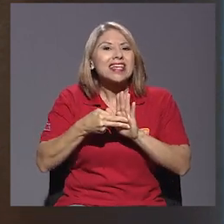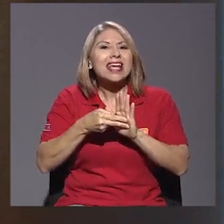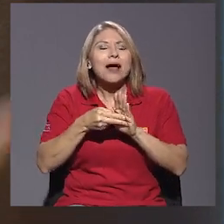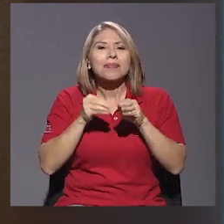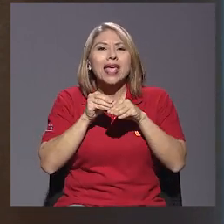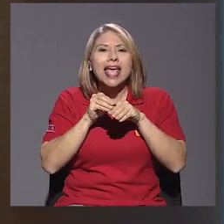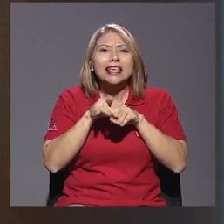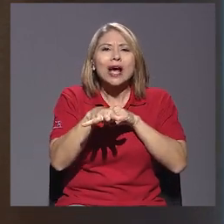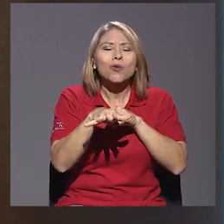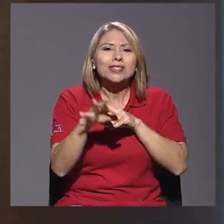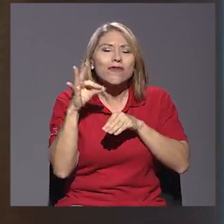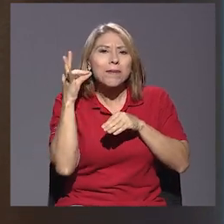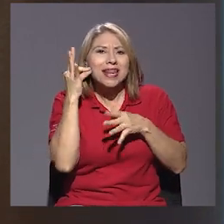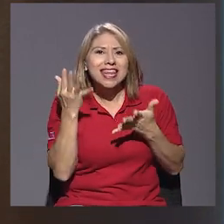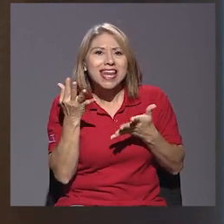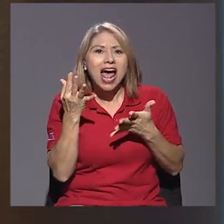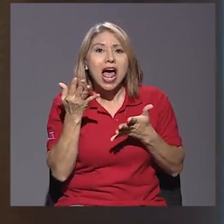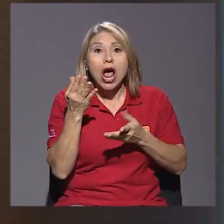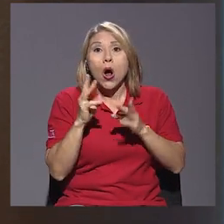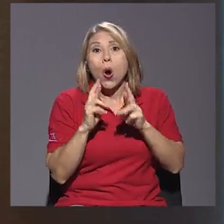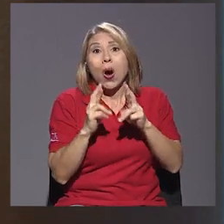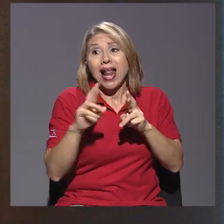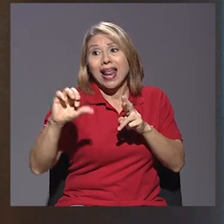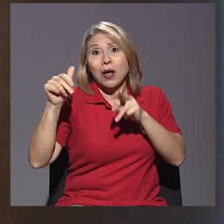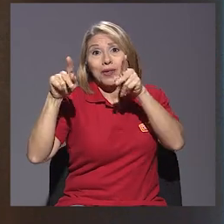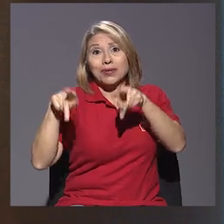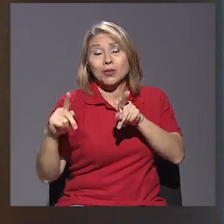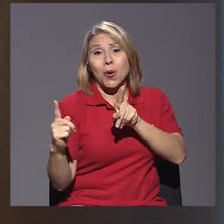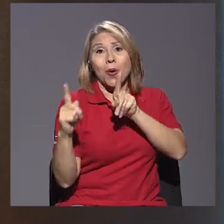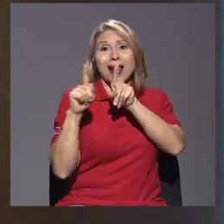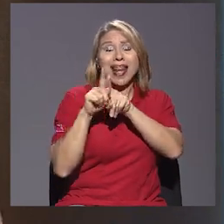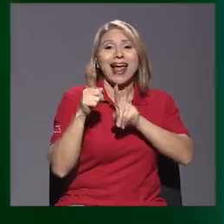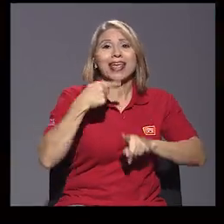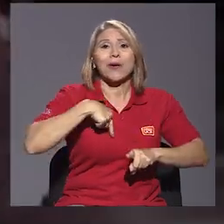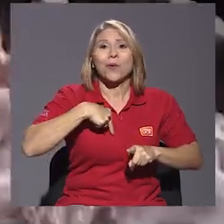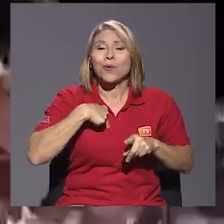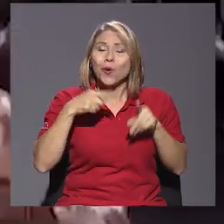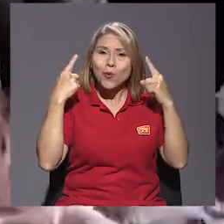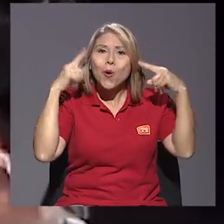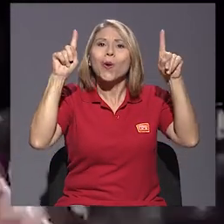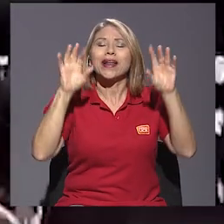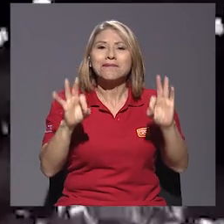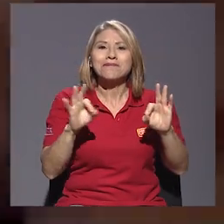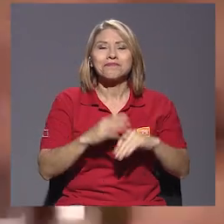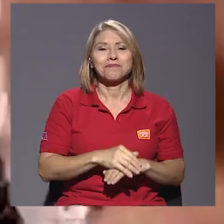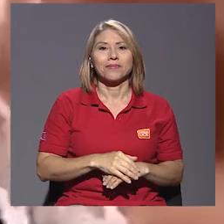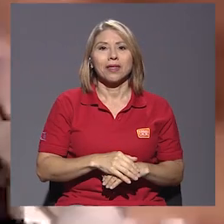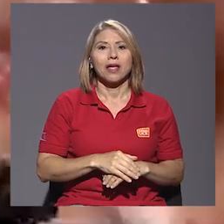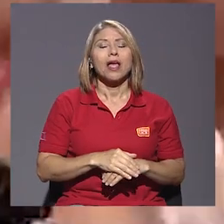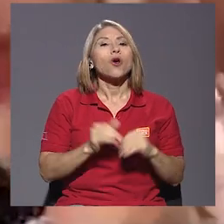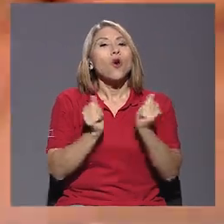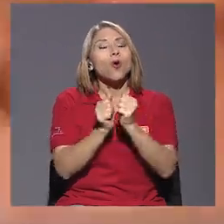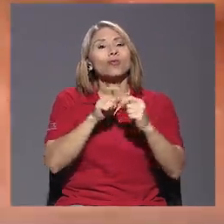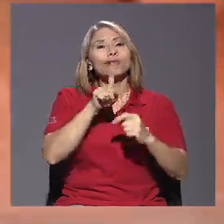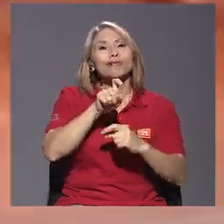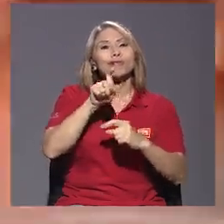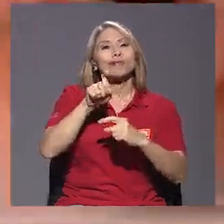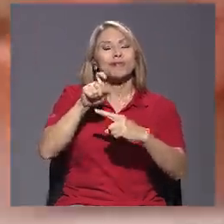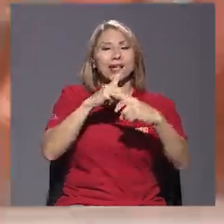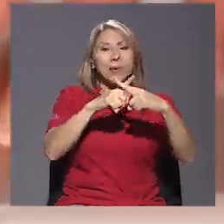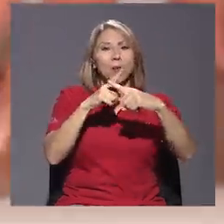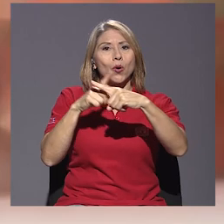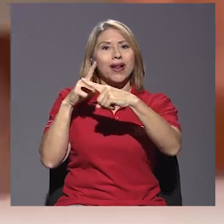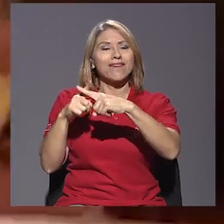Y ojalá que la otra pareja se enseñe en eso, de que uno lo logre, uno es como mind me. Y en la pornografía pasa que nos